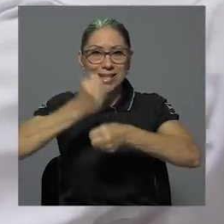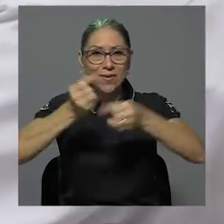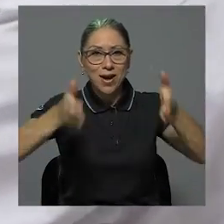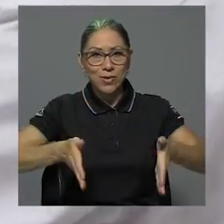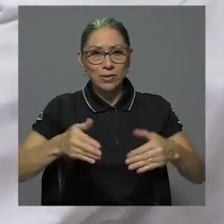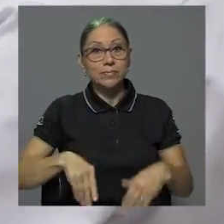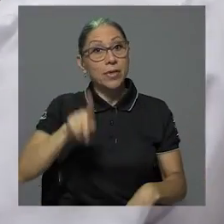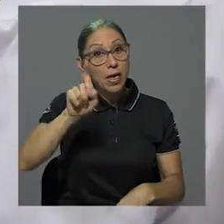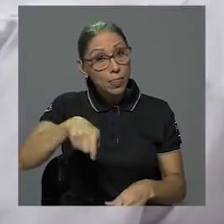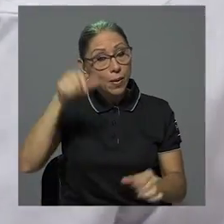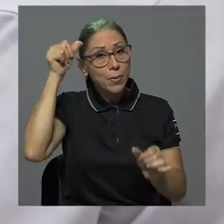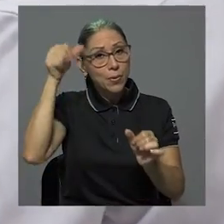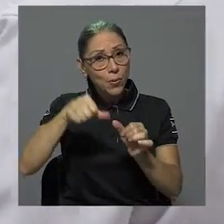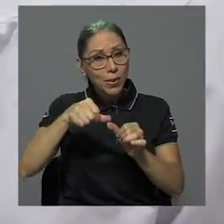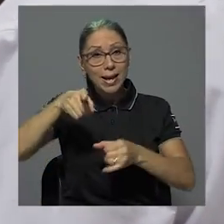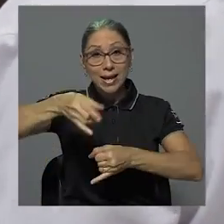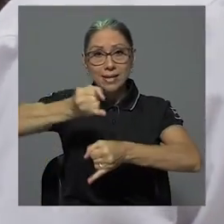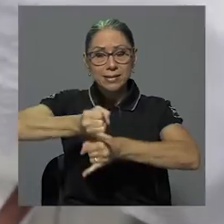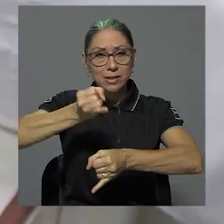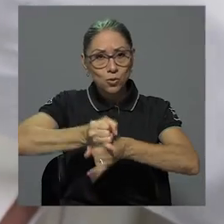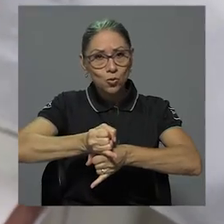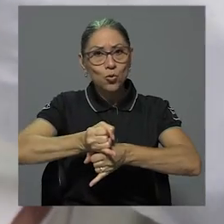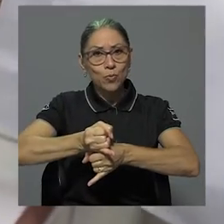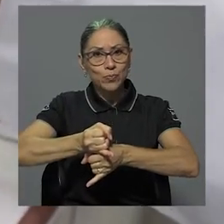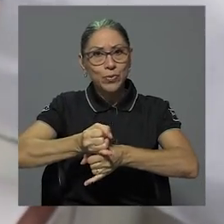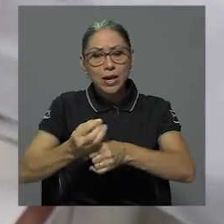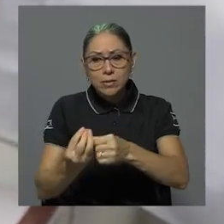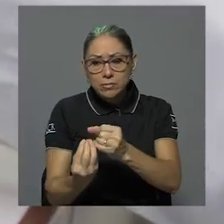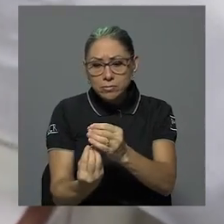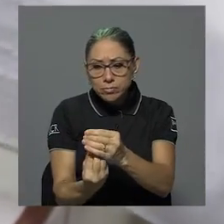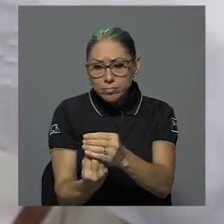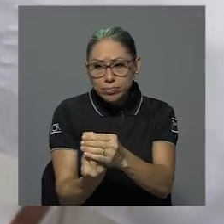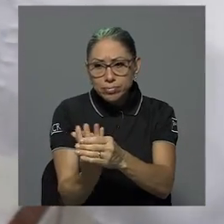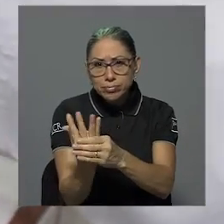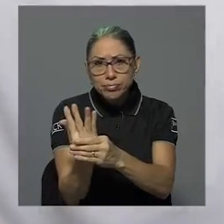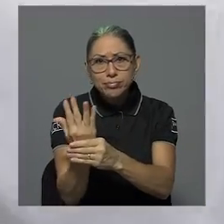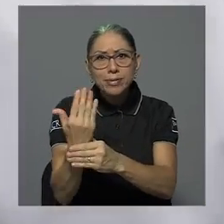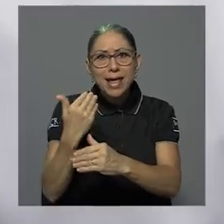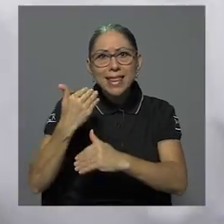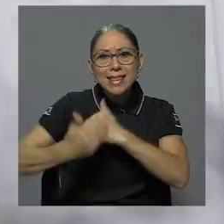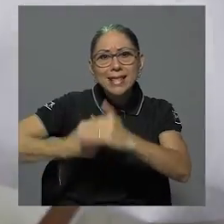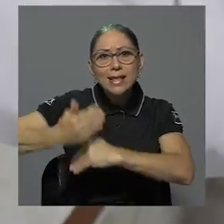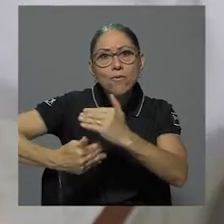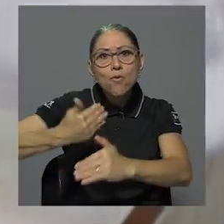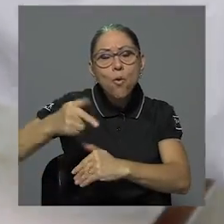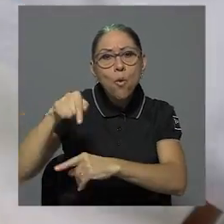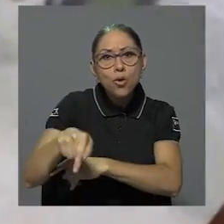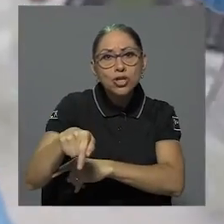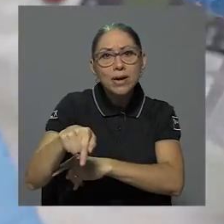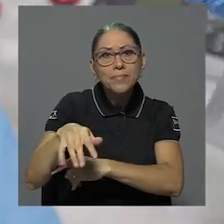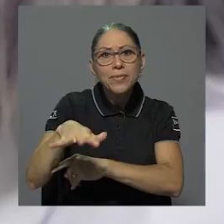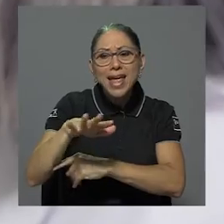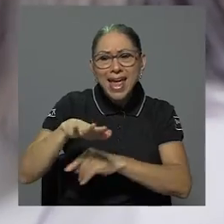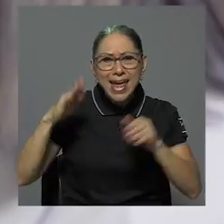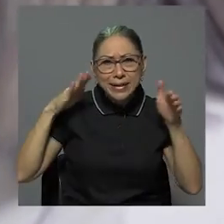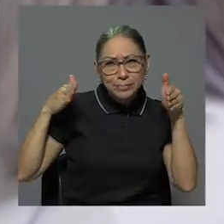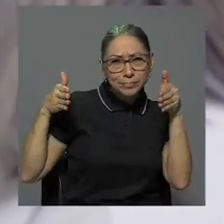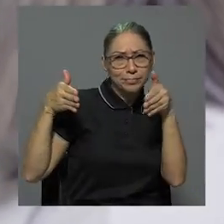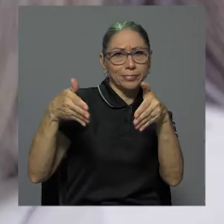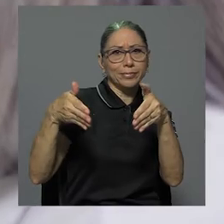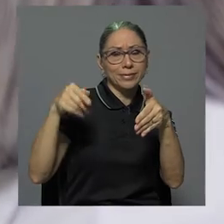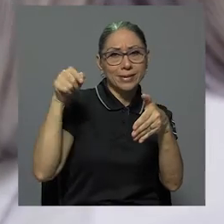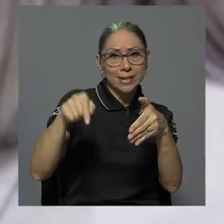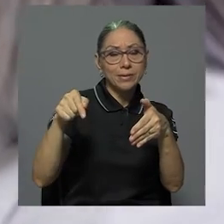Tenemos que recordar que el Instituto florece o se desarrolla en un nicho, ¿verdad? Que es el